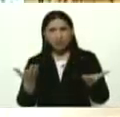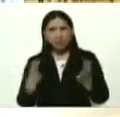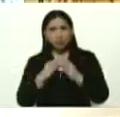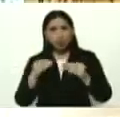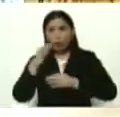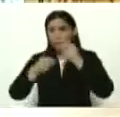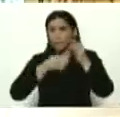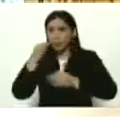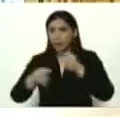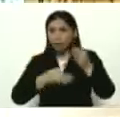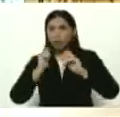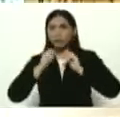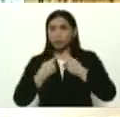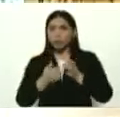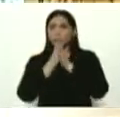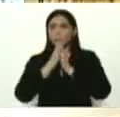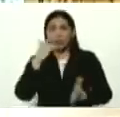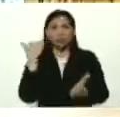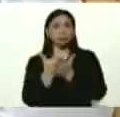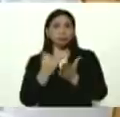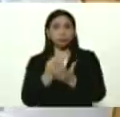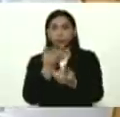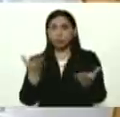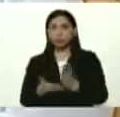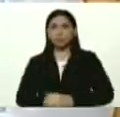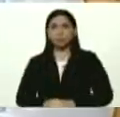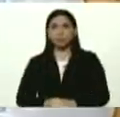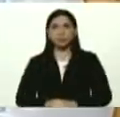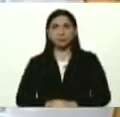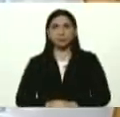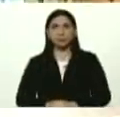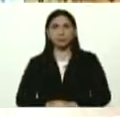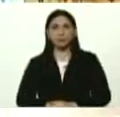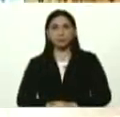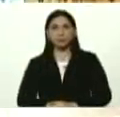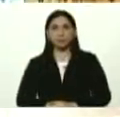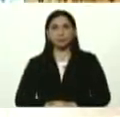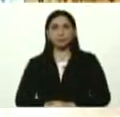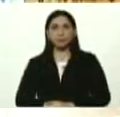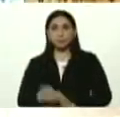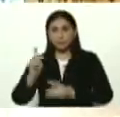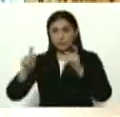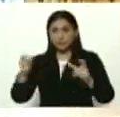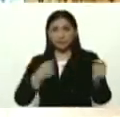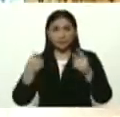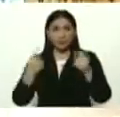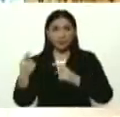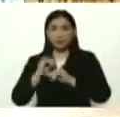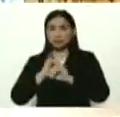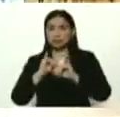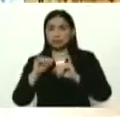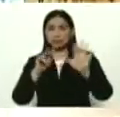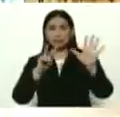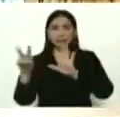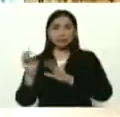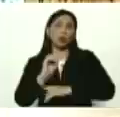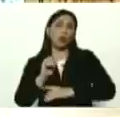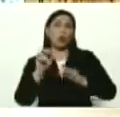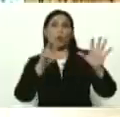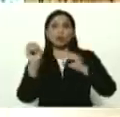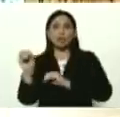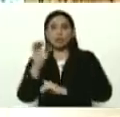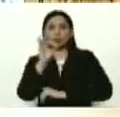explicando. Aristóbulo, que fíjense ustedes. Los casos importados ya son el 77, 80%